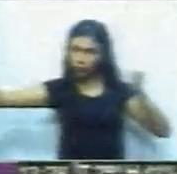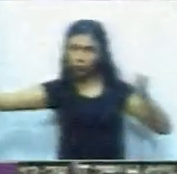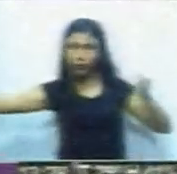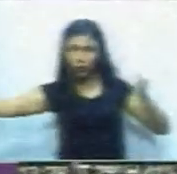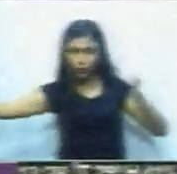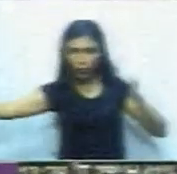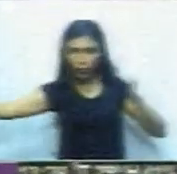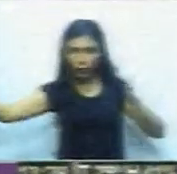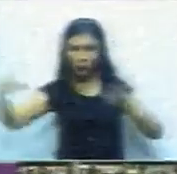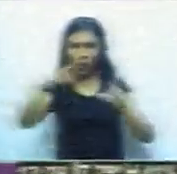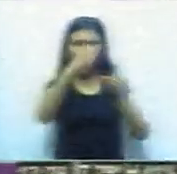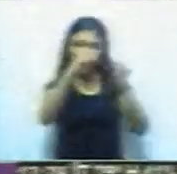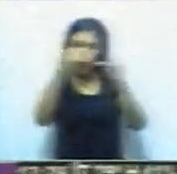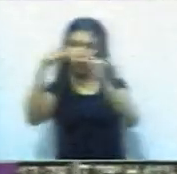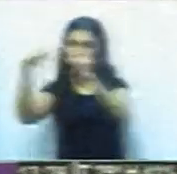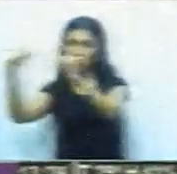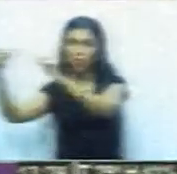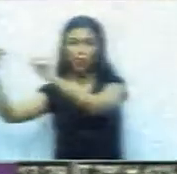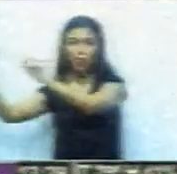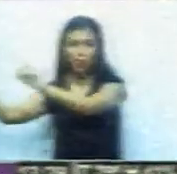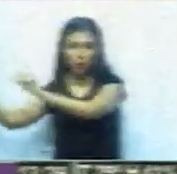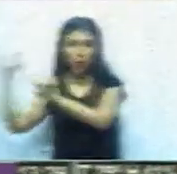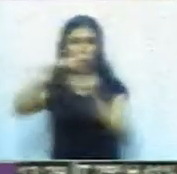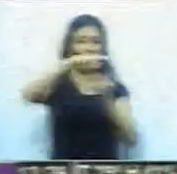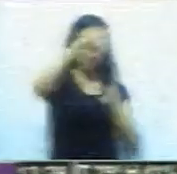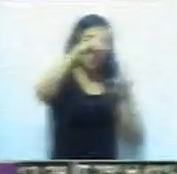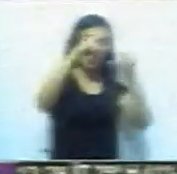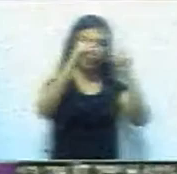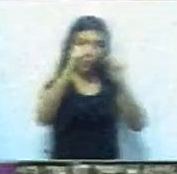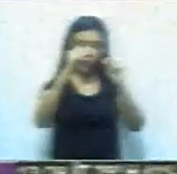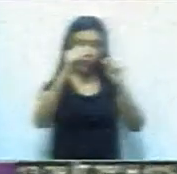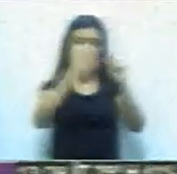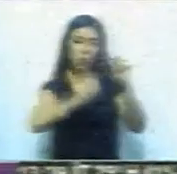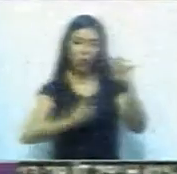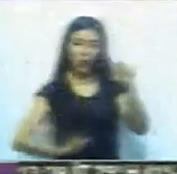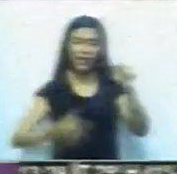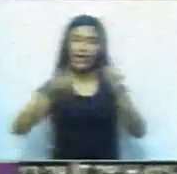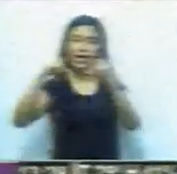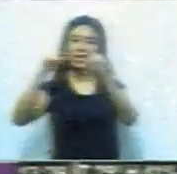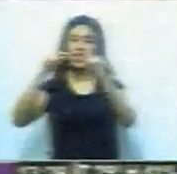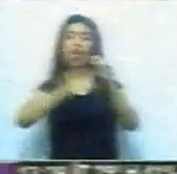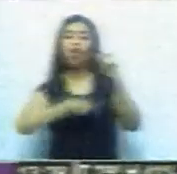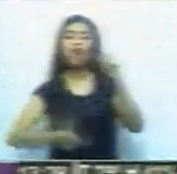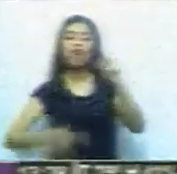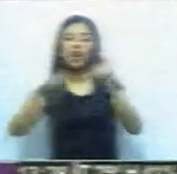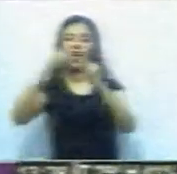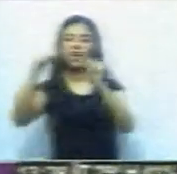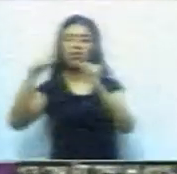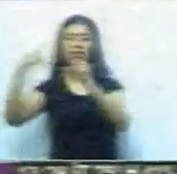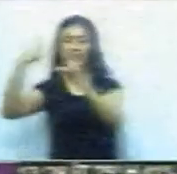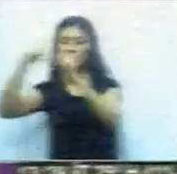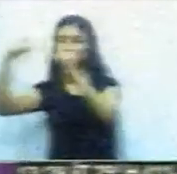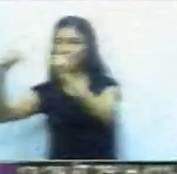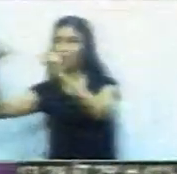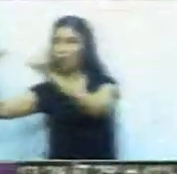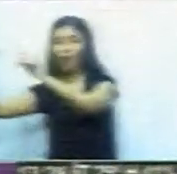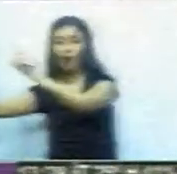metro, que tiene varios números. El presidente tiene un número, el gobernador tiene otro número y nosotros